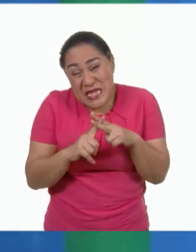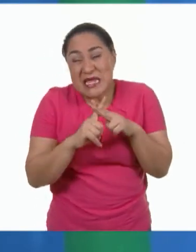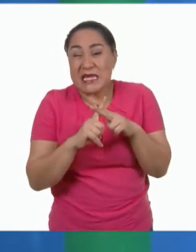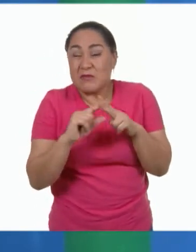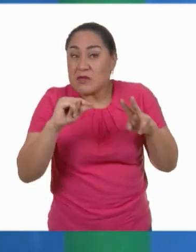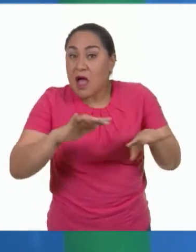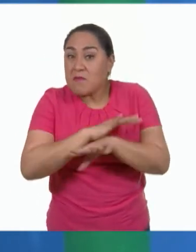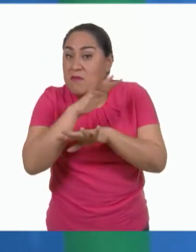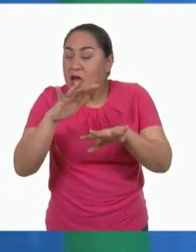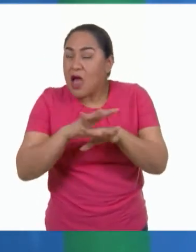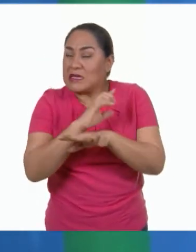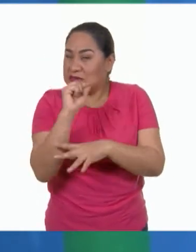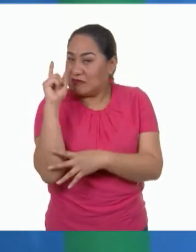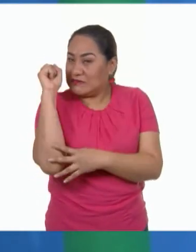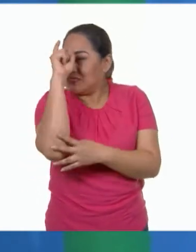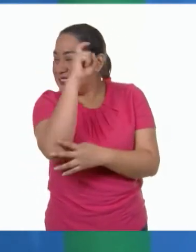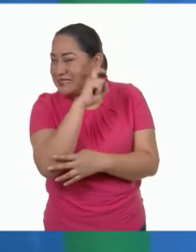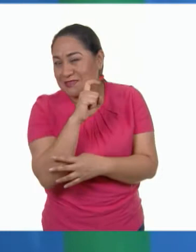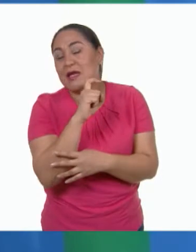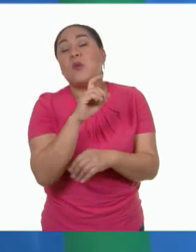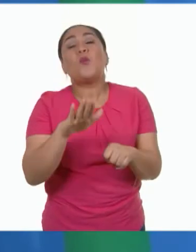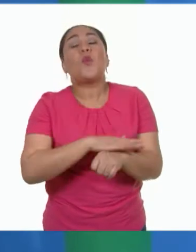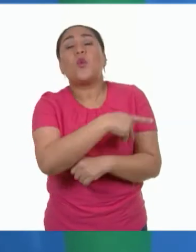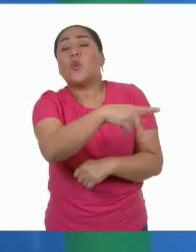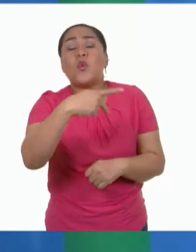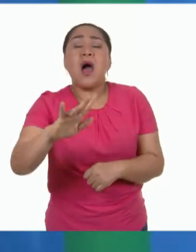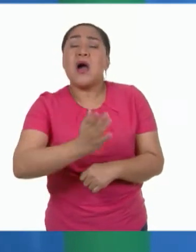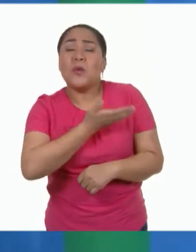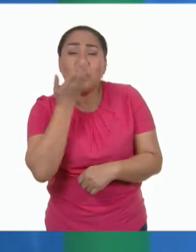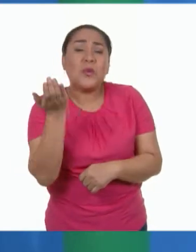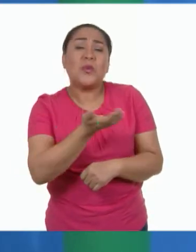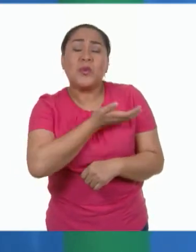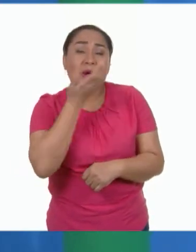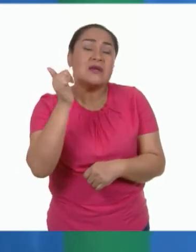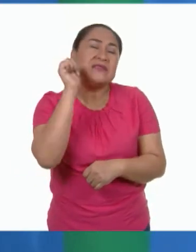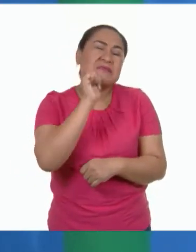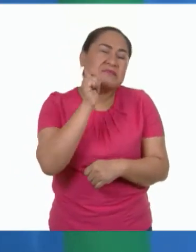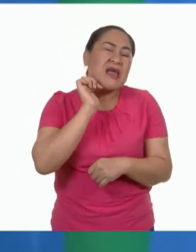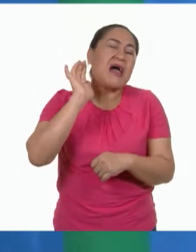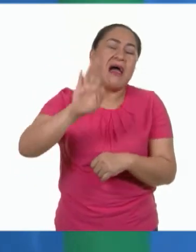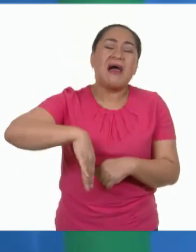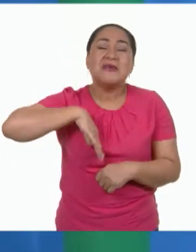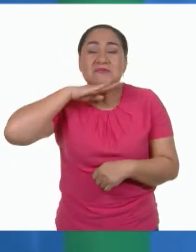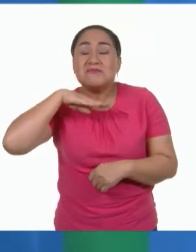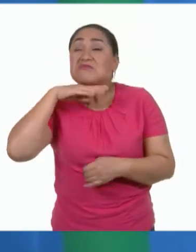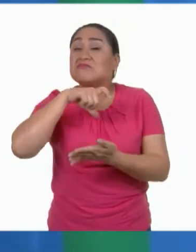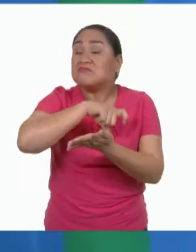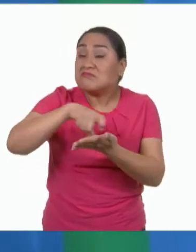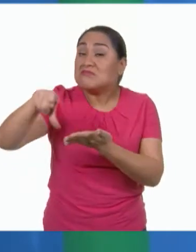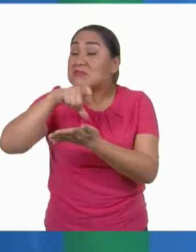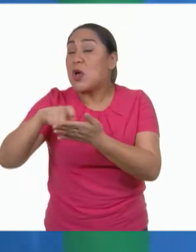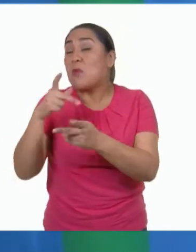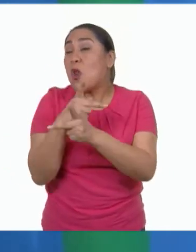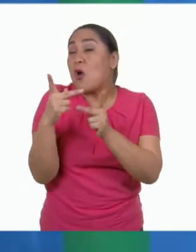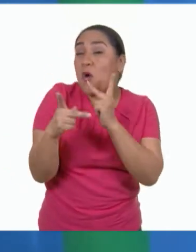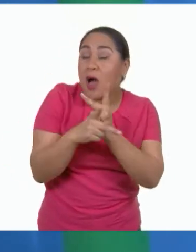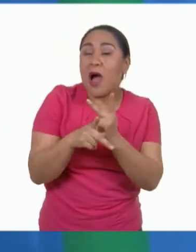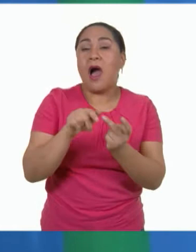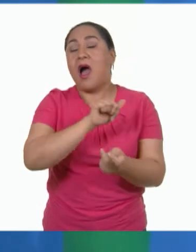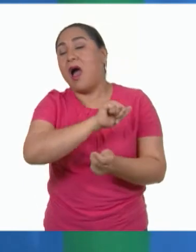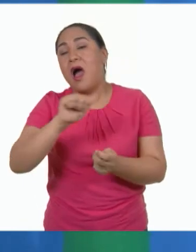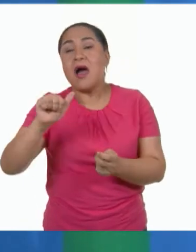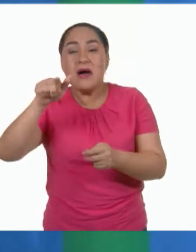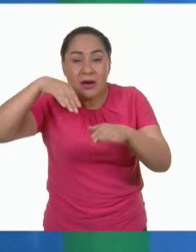consumo sustentable, sobre todo porque estamos acostumbrados a ver como algo normal adquirir los productos que encontramos